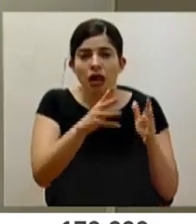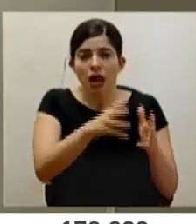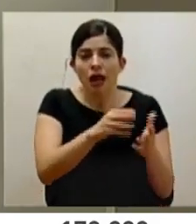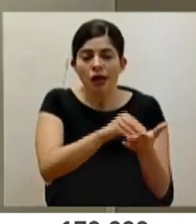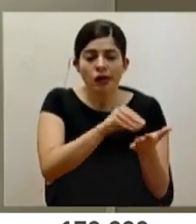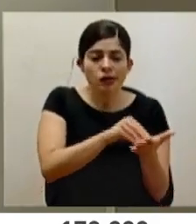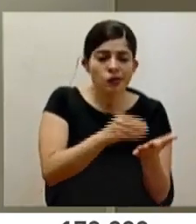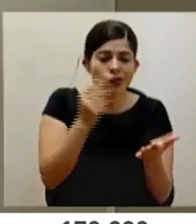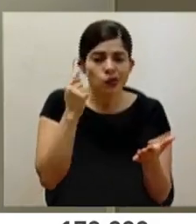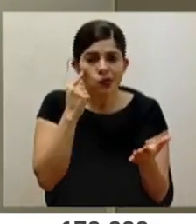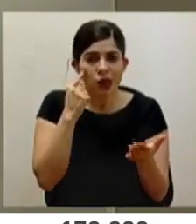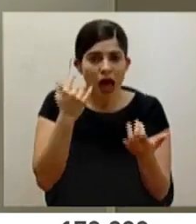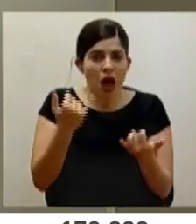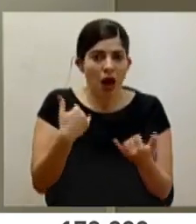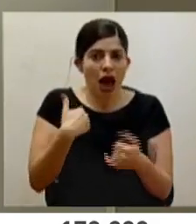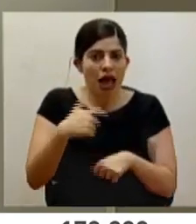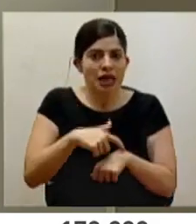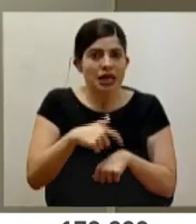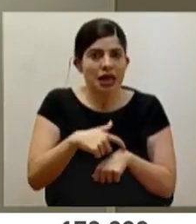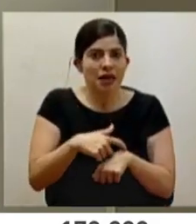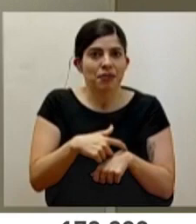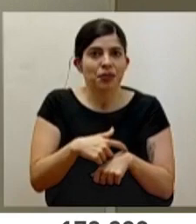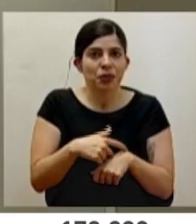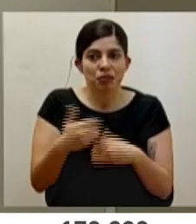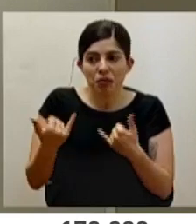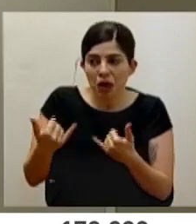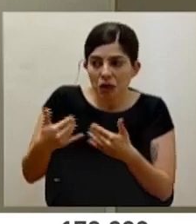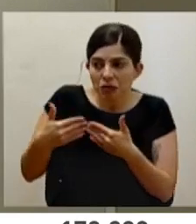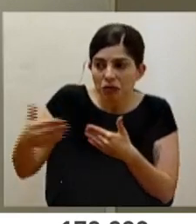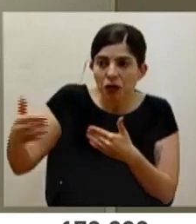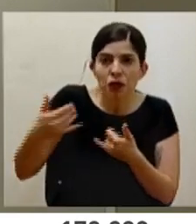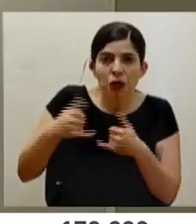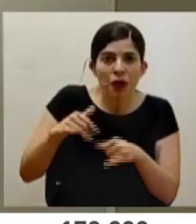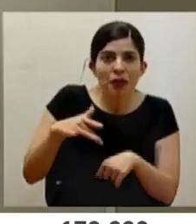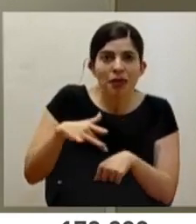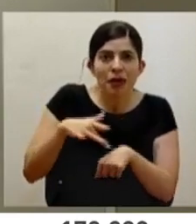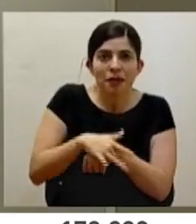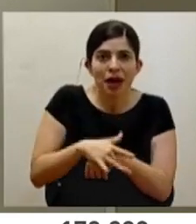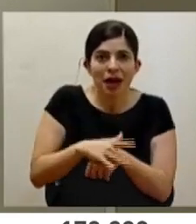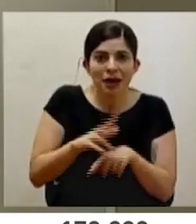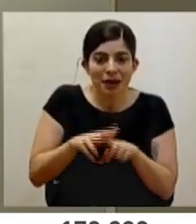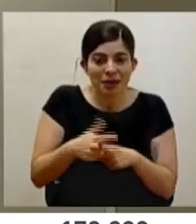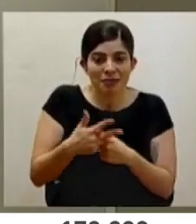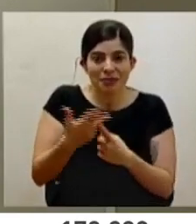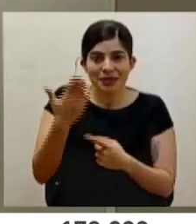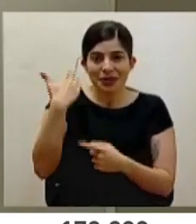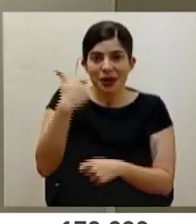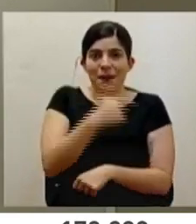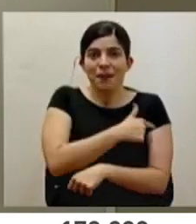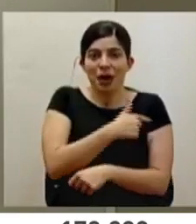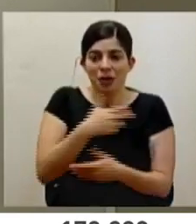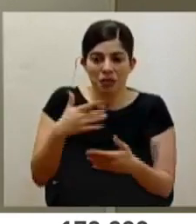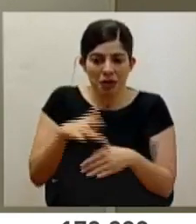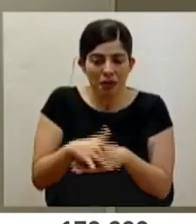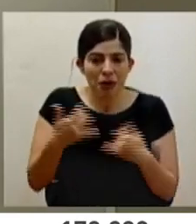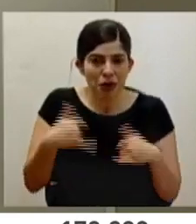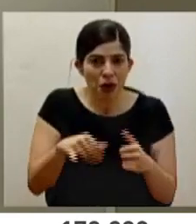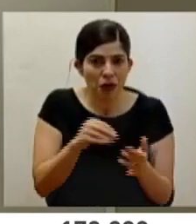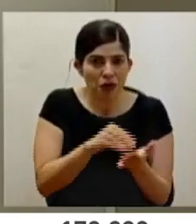y pues todavía estamos a tiempo, porque justamente estamos todavía temprano desde que se inició la vacunación.